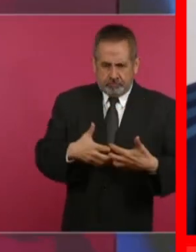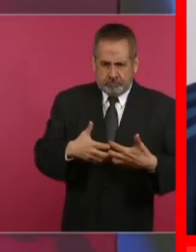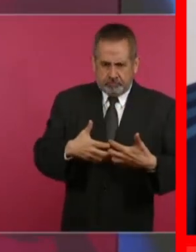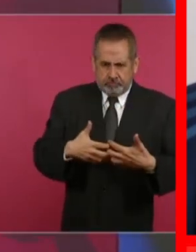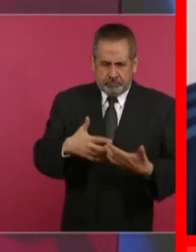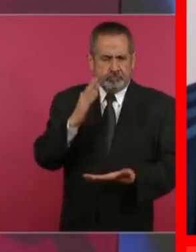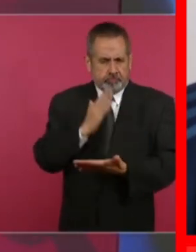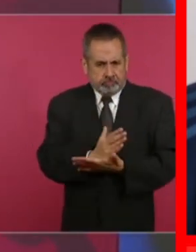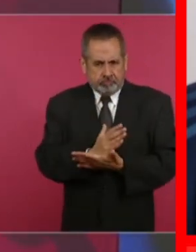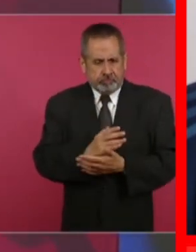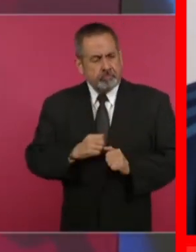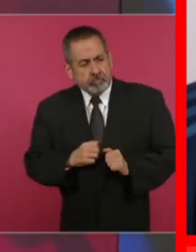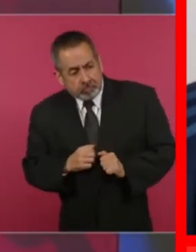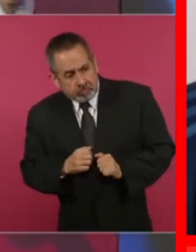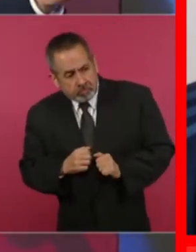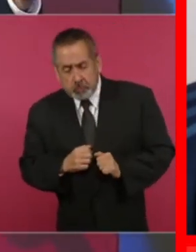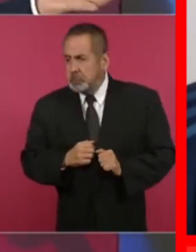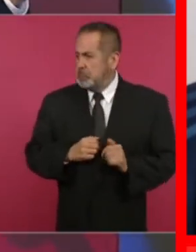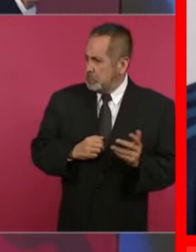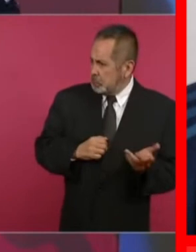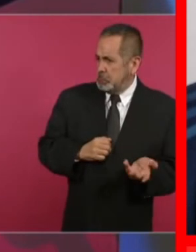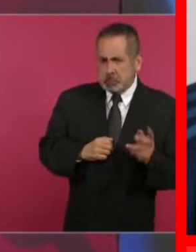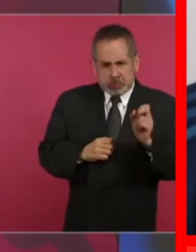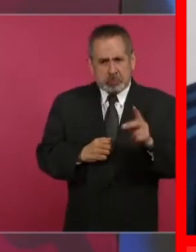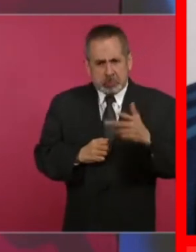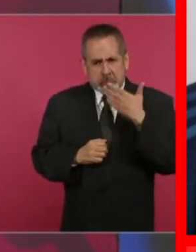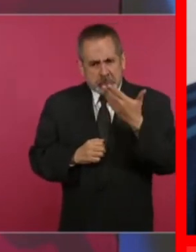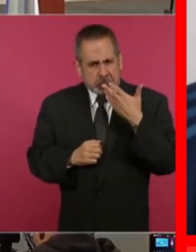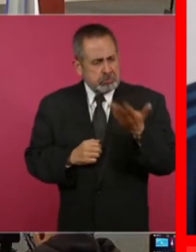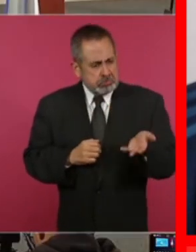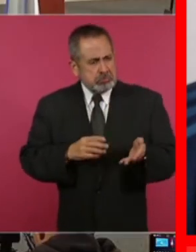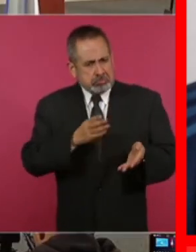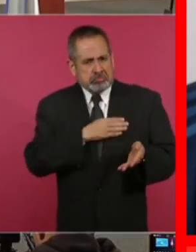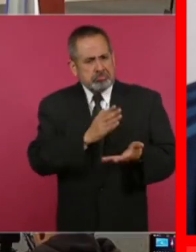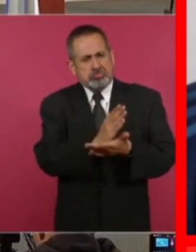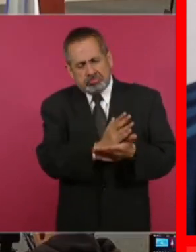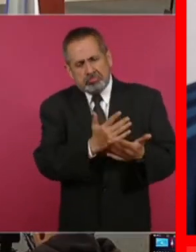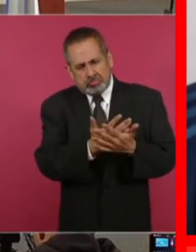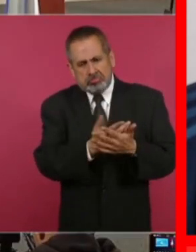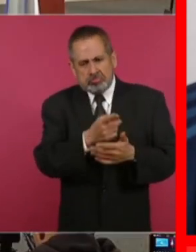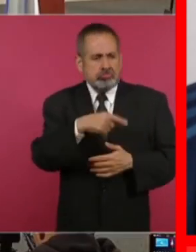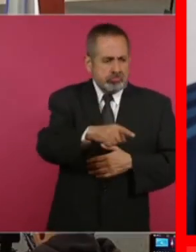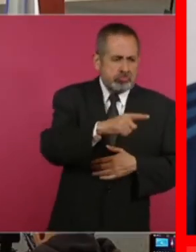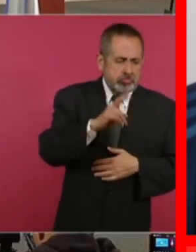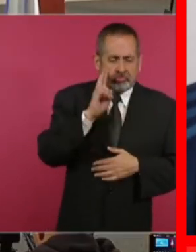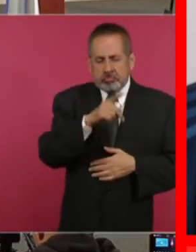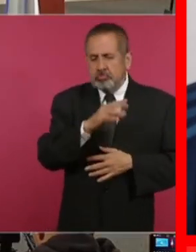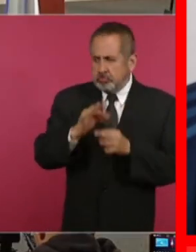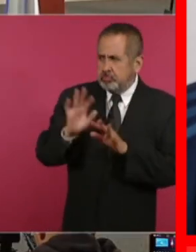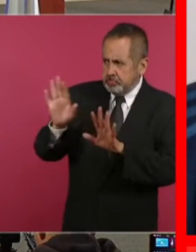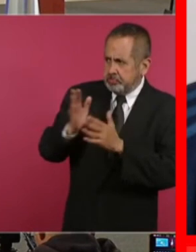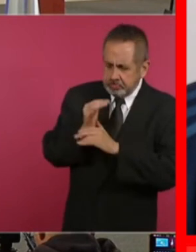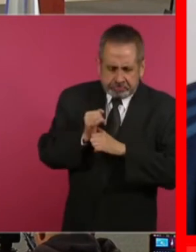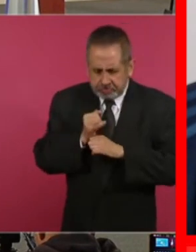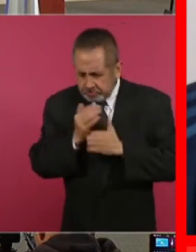Y yo traía la idea de que estaban cumpliendo con